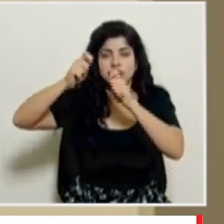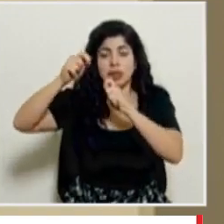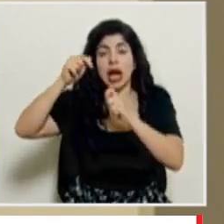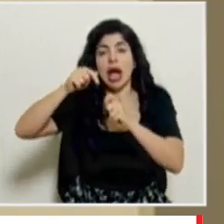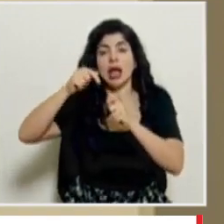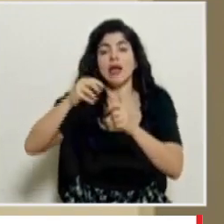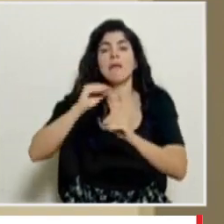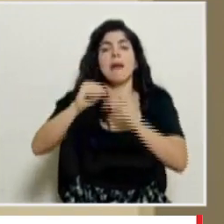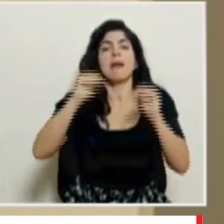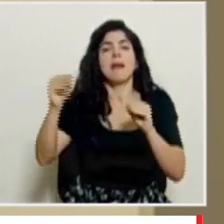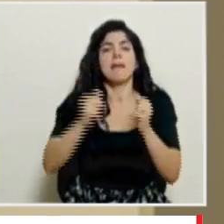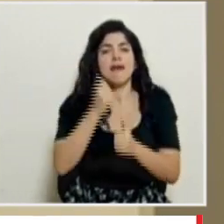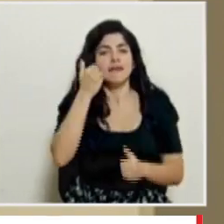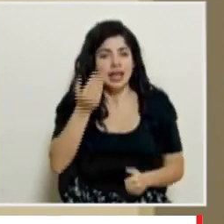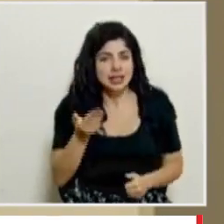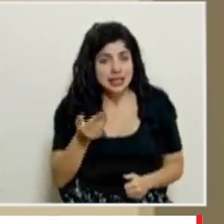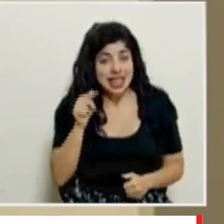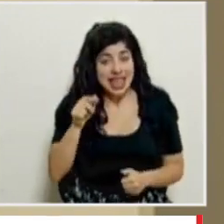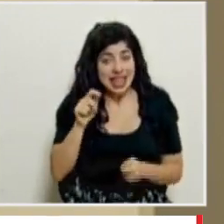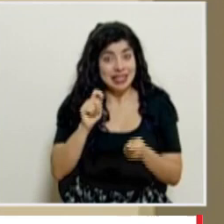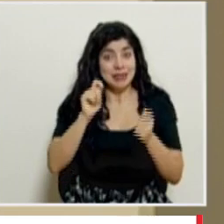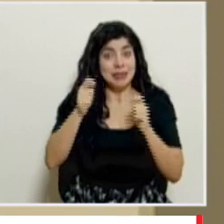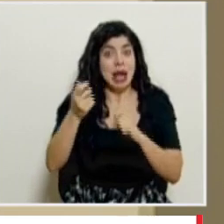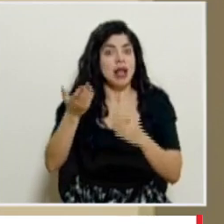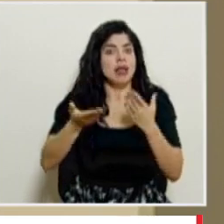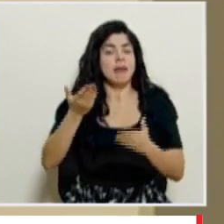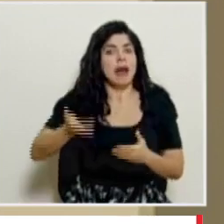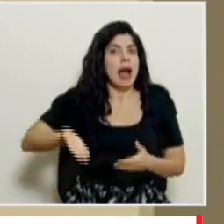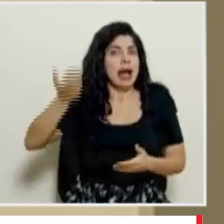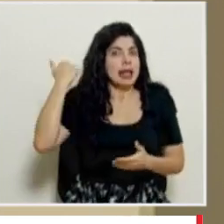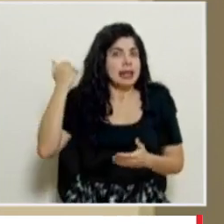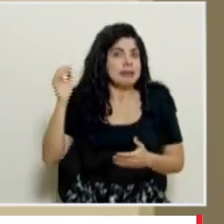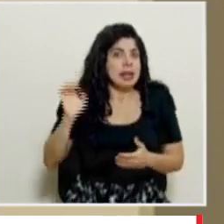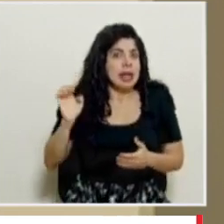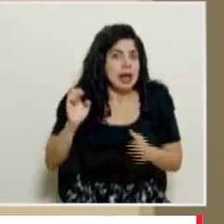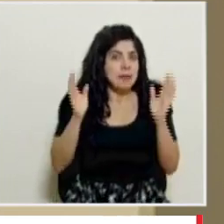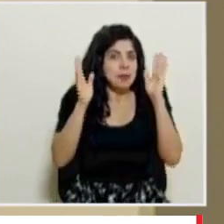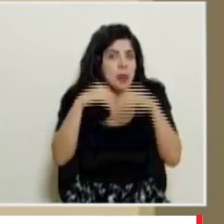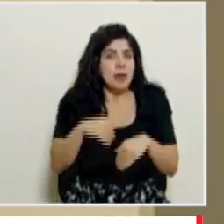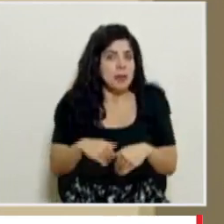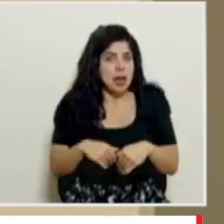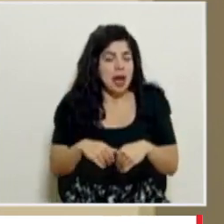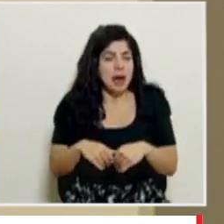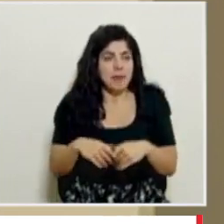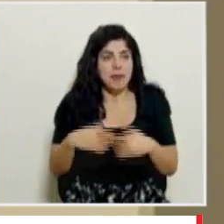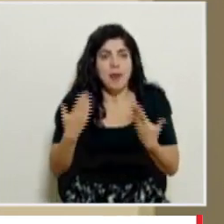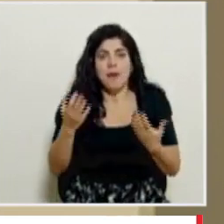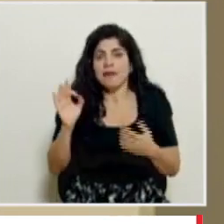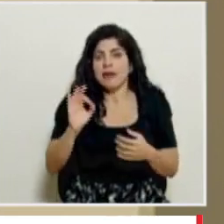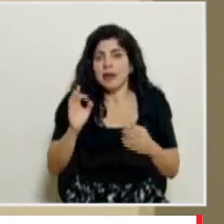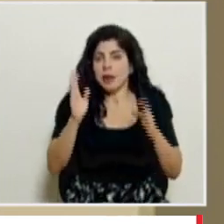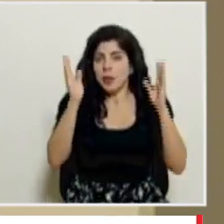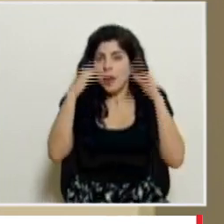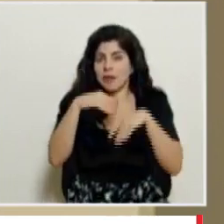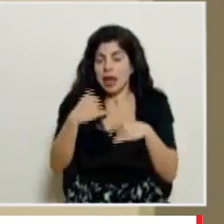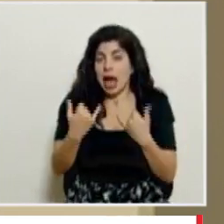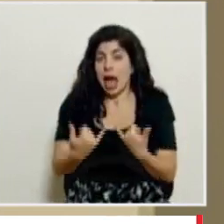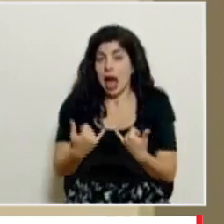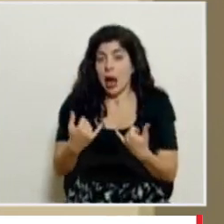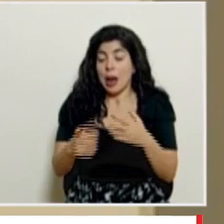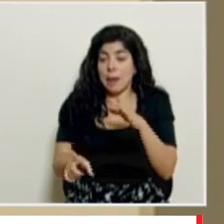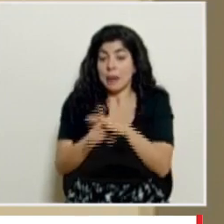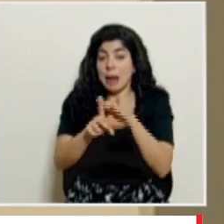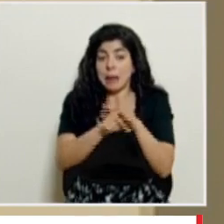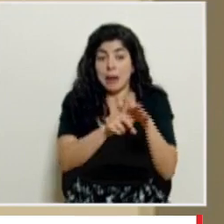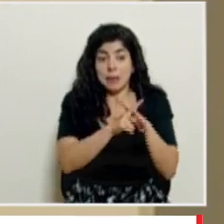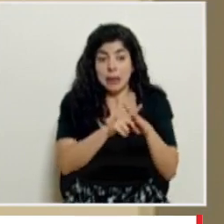en nuestro país posiblemente esas variantes no estaban tan presentes en enero verdad o incluso febrero pero ya